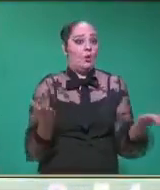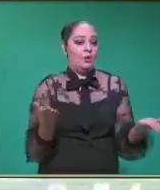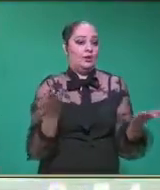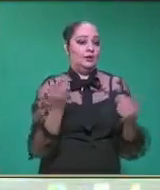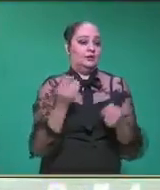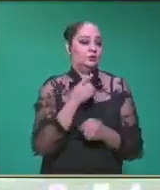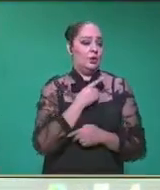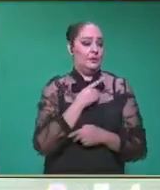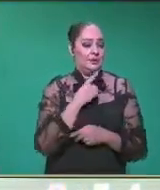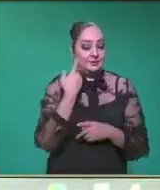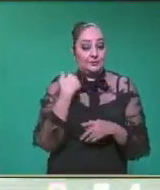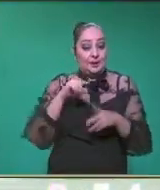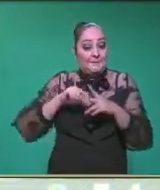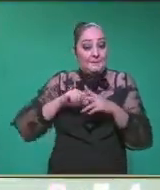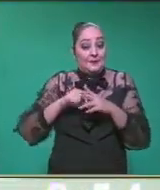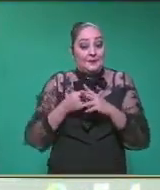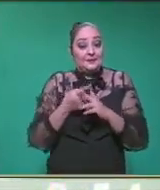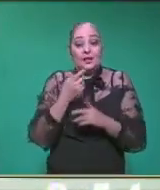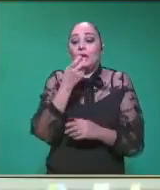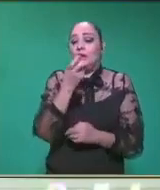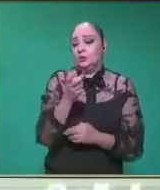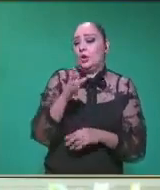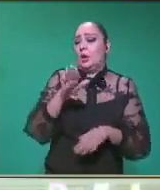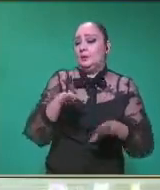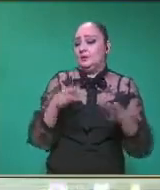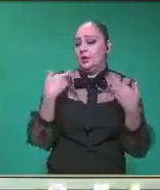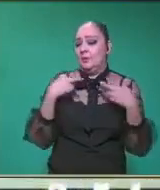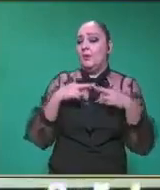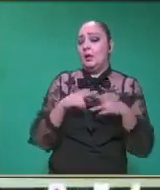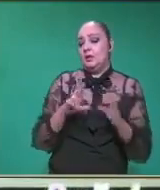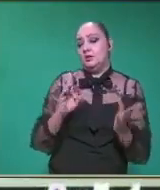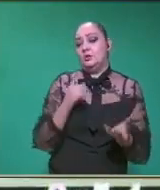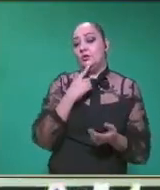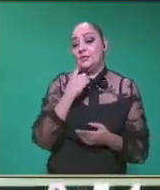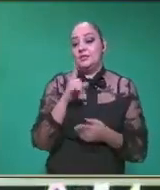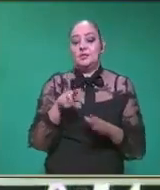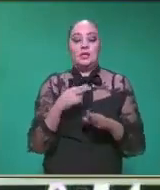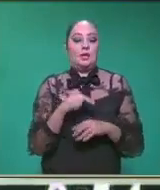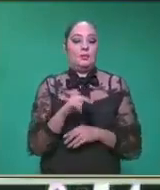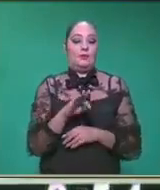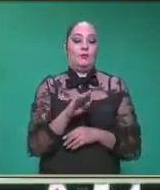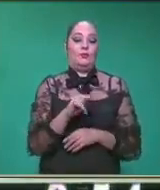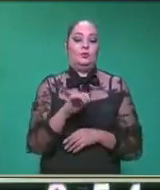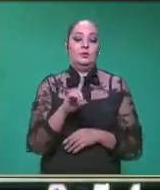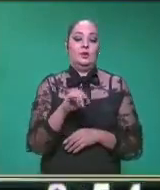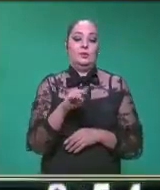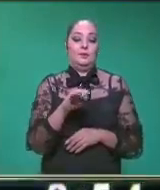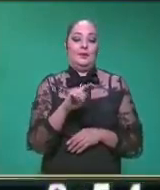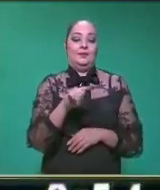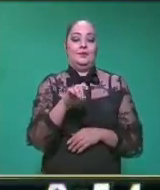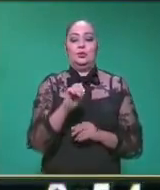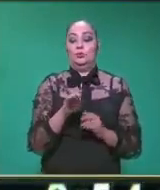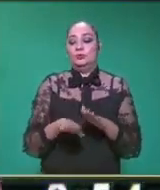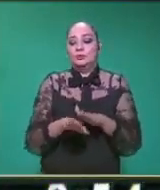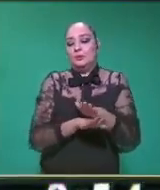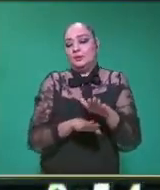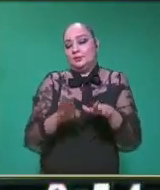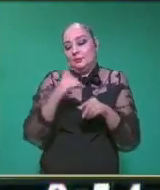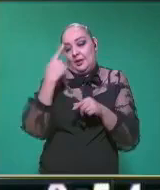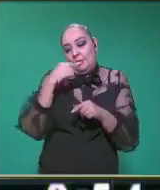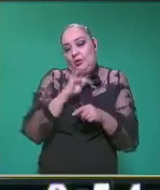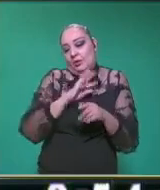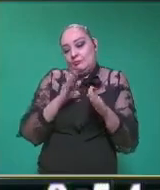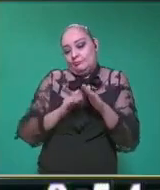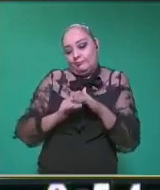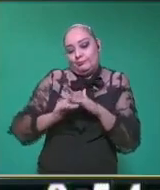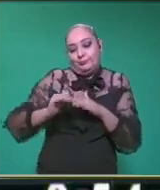únicamente iniciar con eso que a veces nuestro profe de educación física le llama fundamento, ¿verdad? Y obviamente el fundamento de esta habilidad o lo que